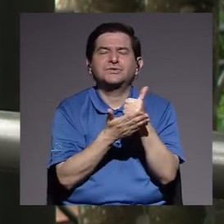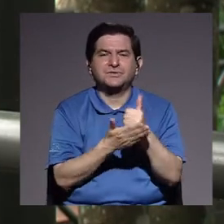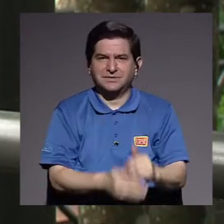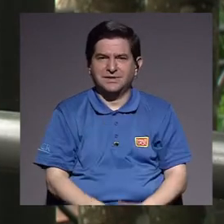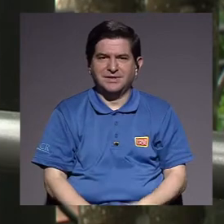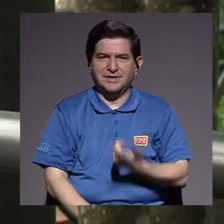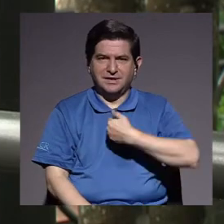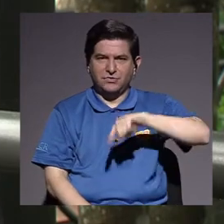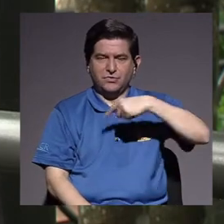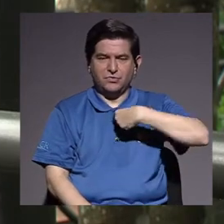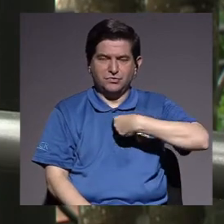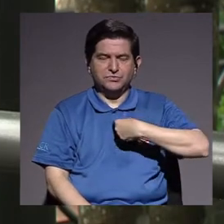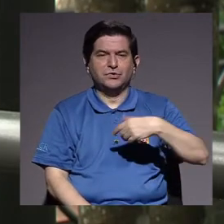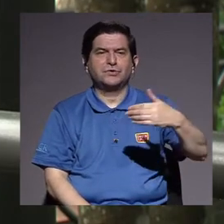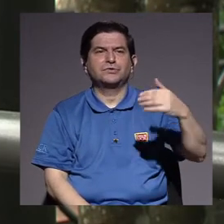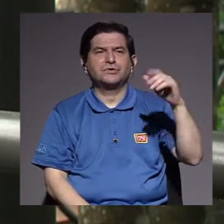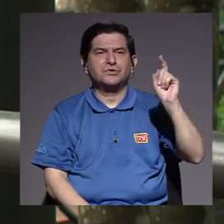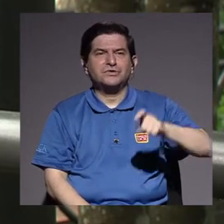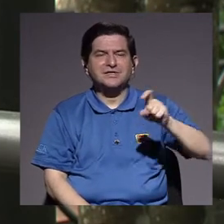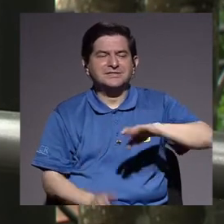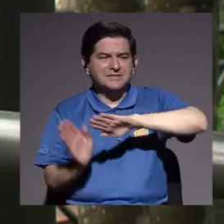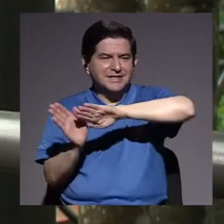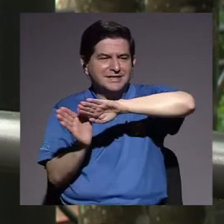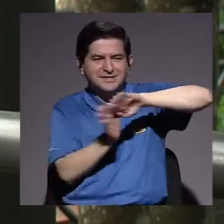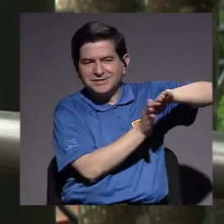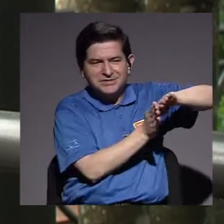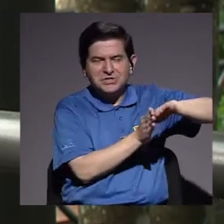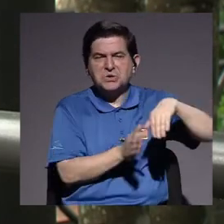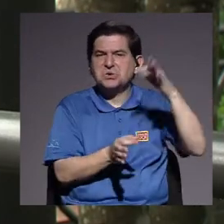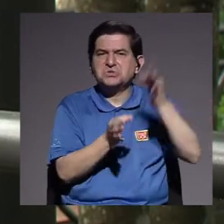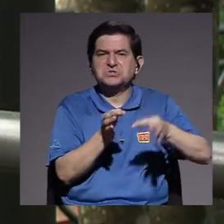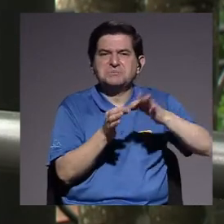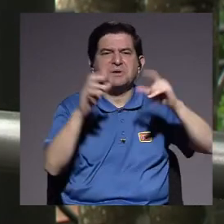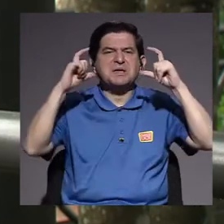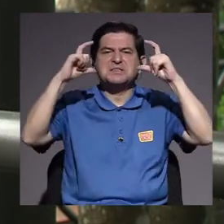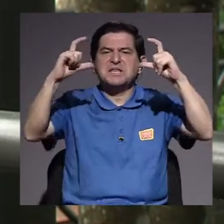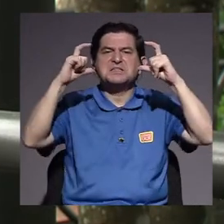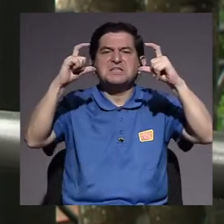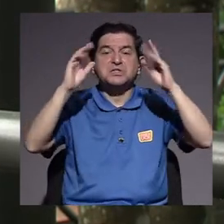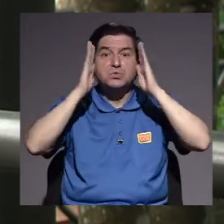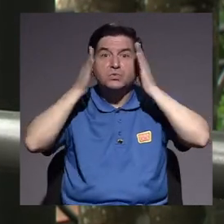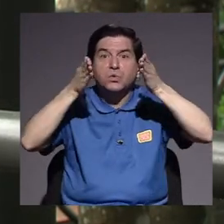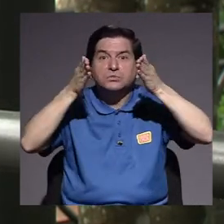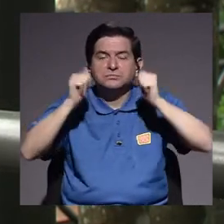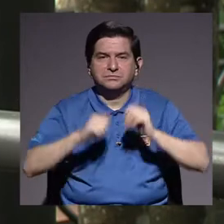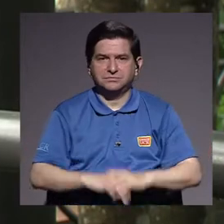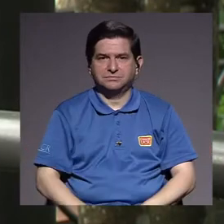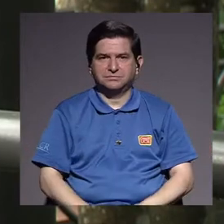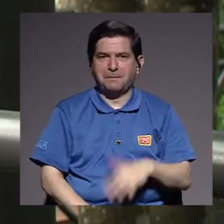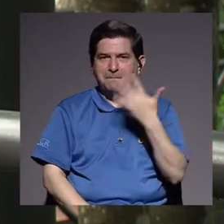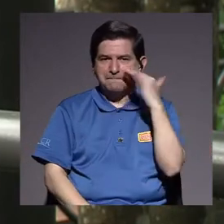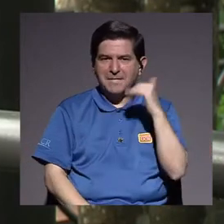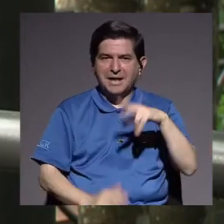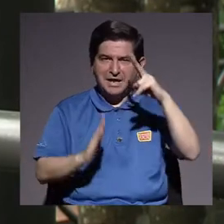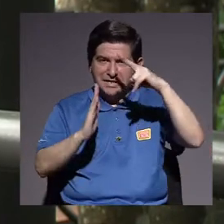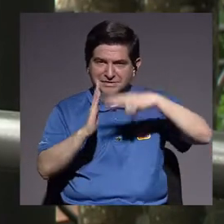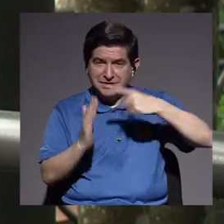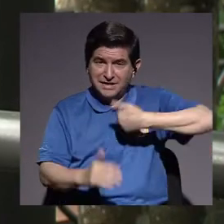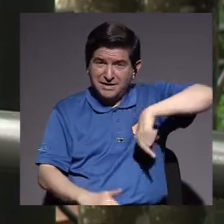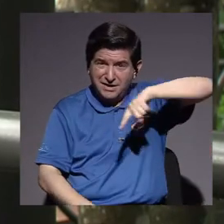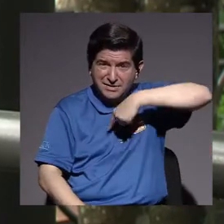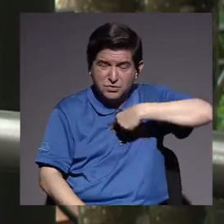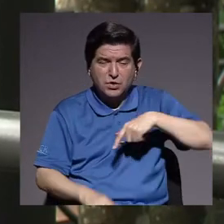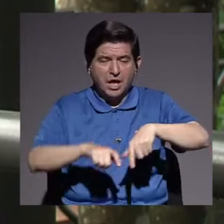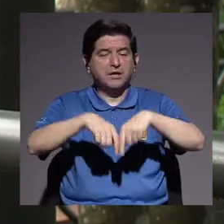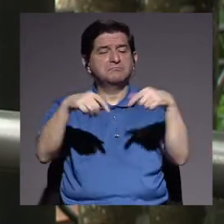algo. Tenemos que dejar de leer simplemente titulares. Parece ser que la lectura que